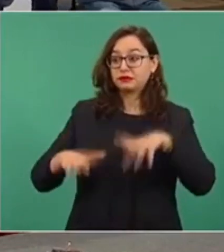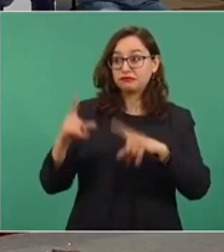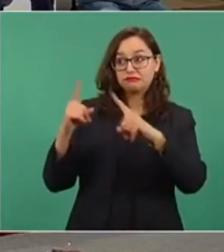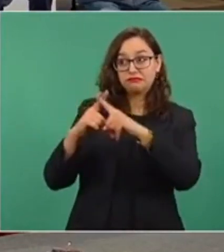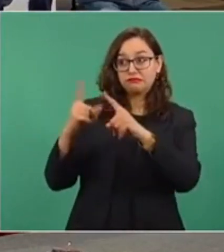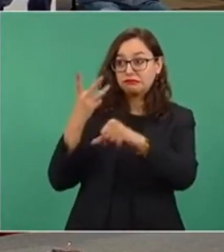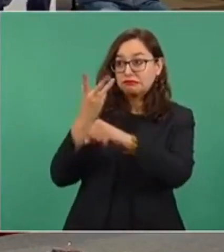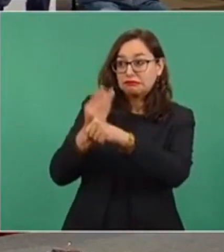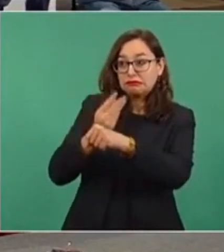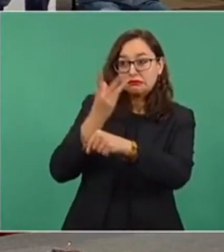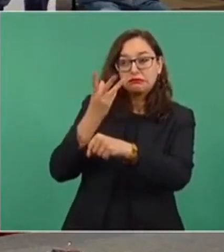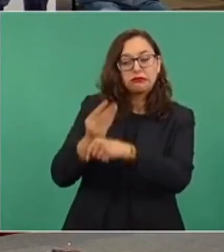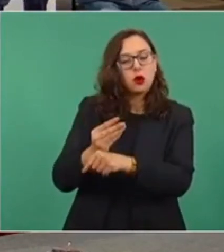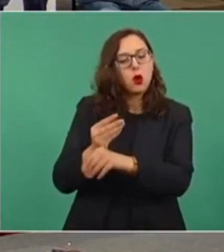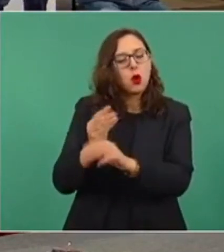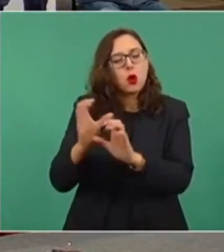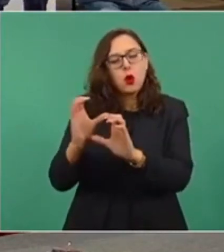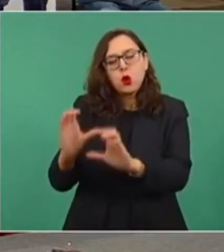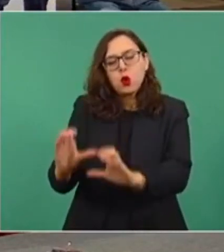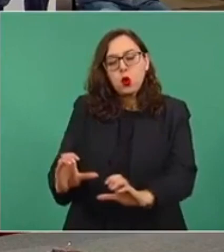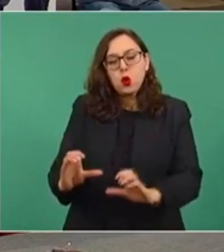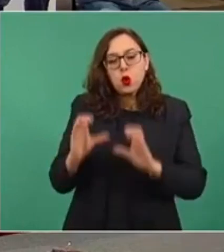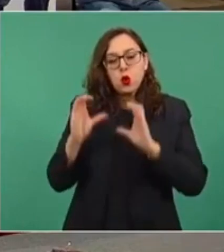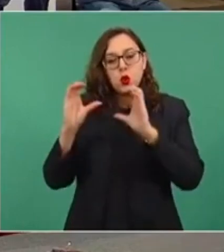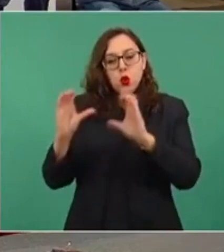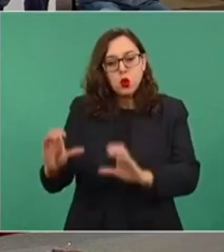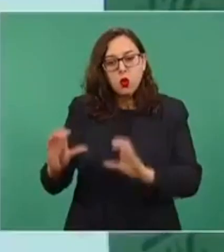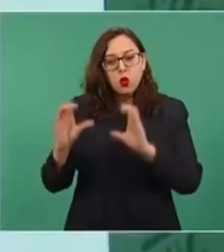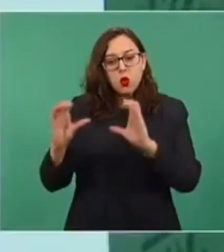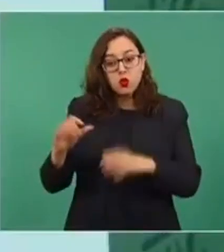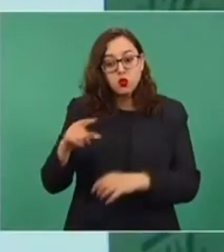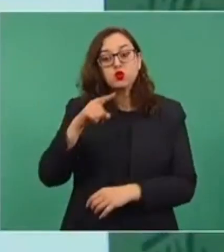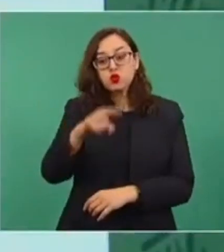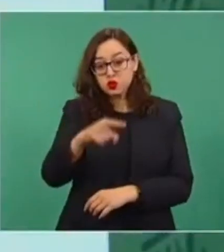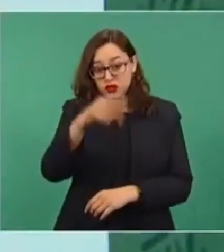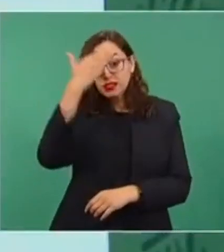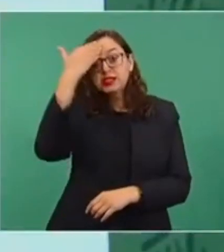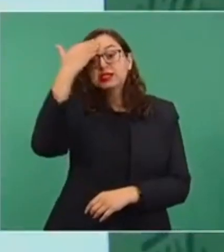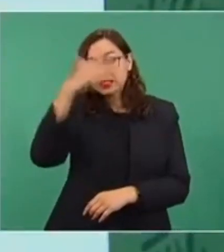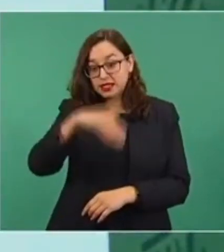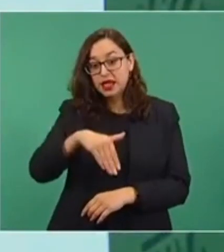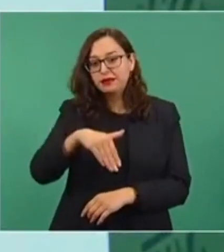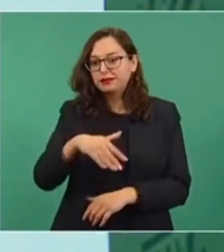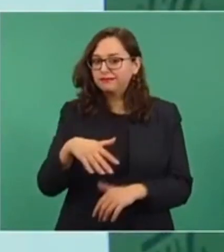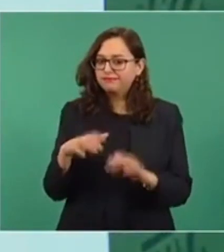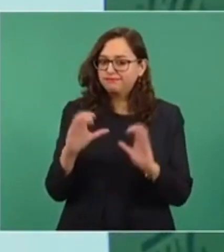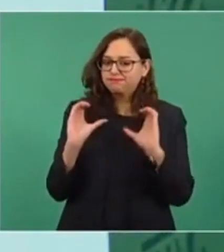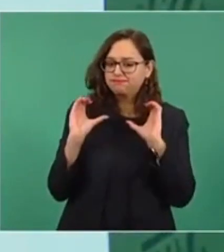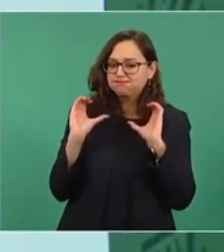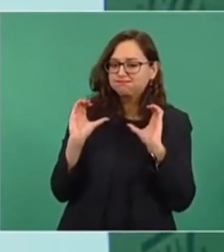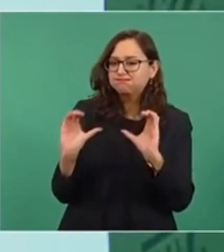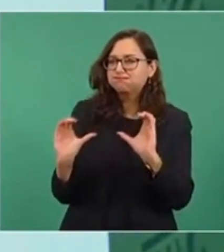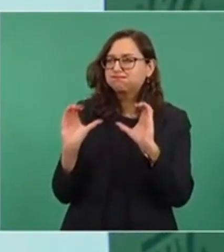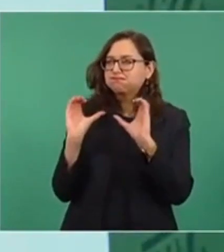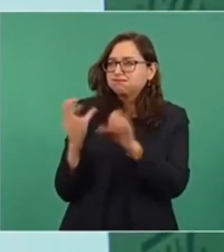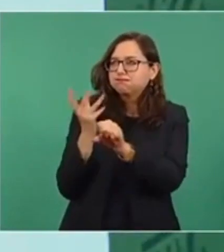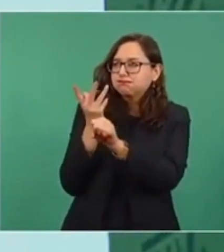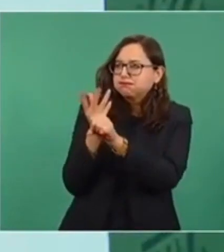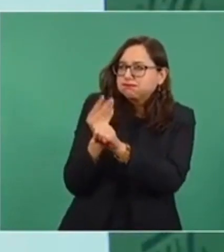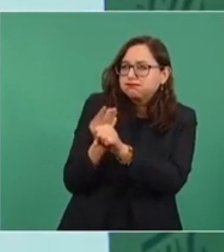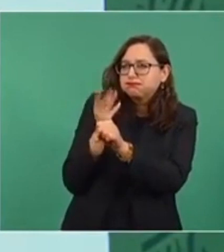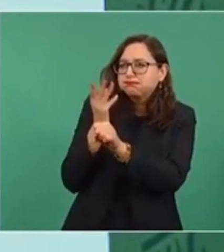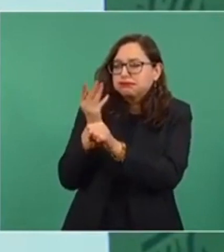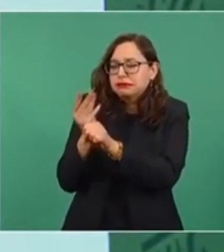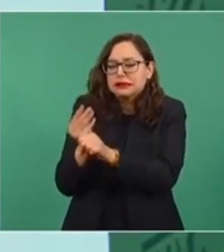reconstrucción de estas obras, que usted sabe bien, requieren de mucho cuidado, pero se